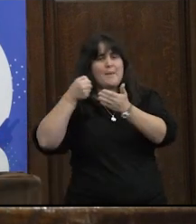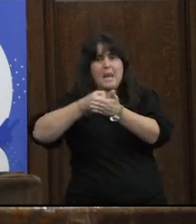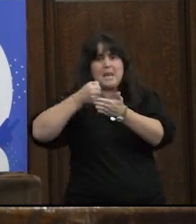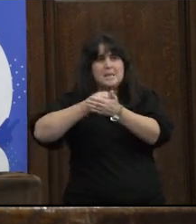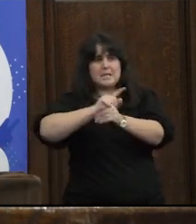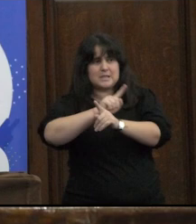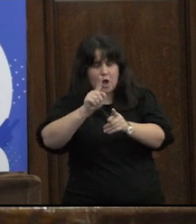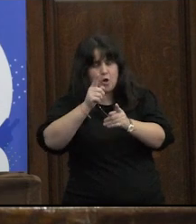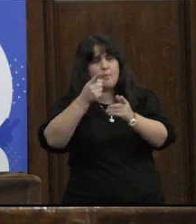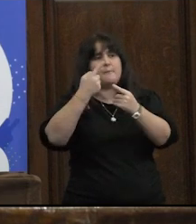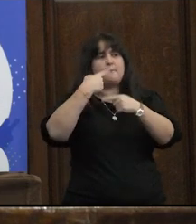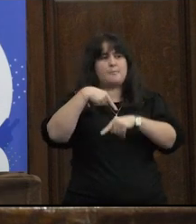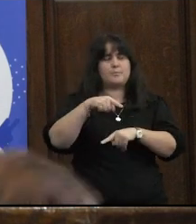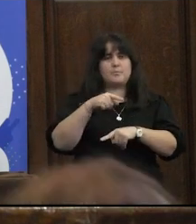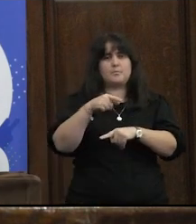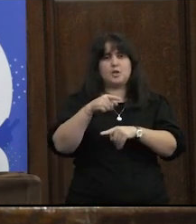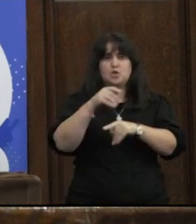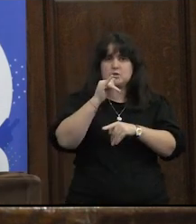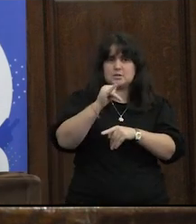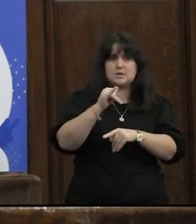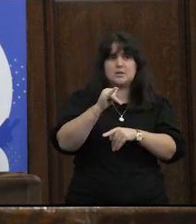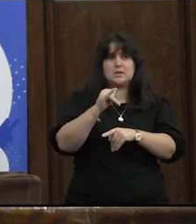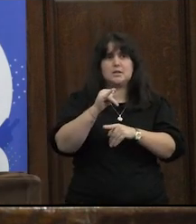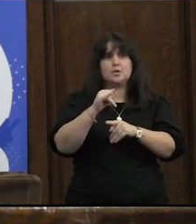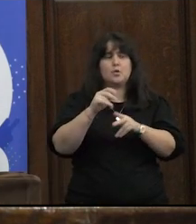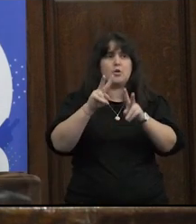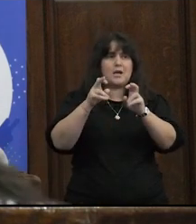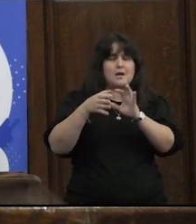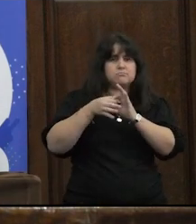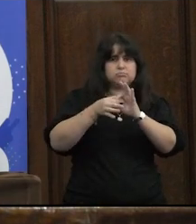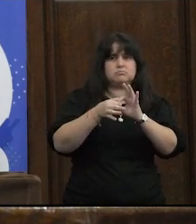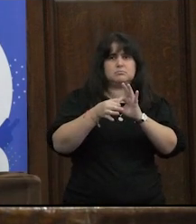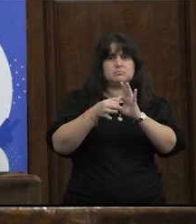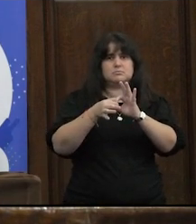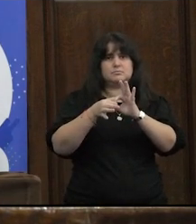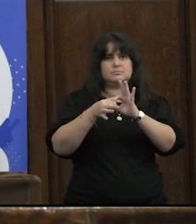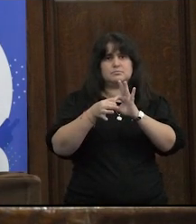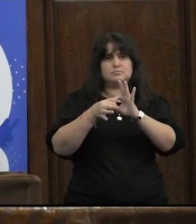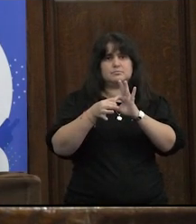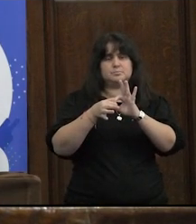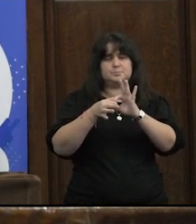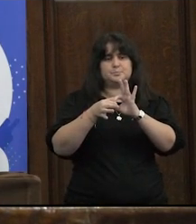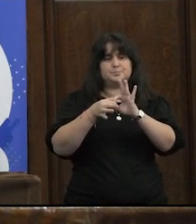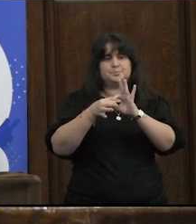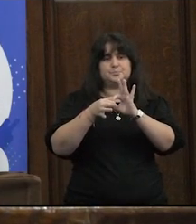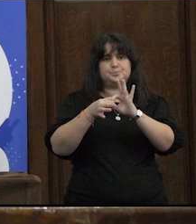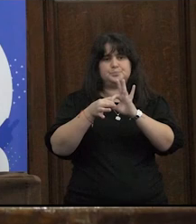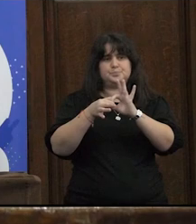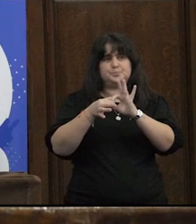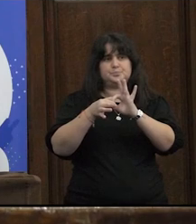campo de la militancia que vos estás planteando pero si lo trae con respecto a las